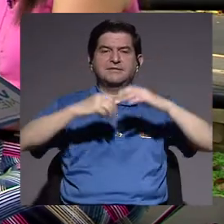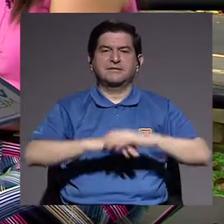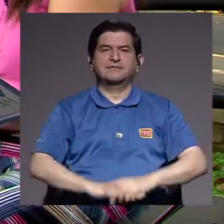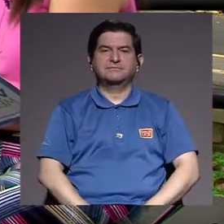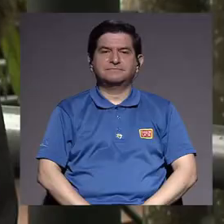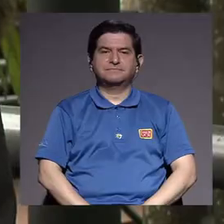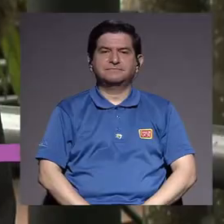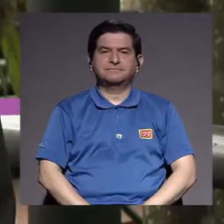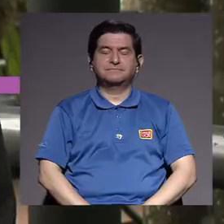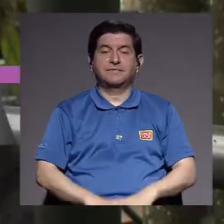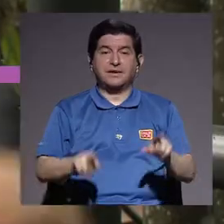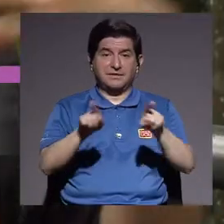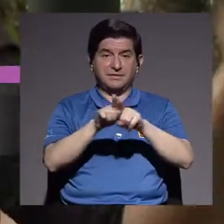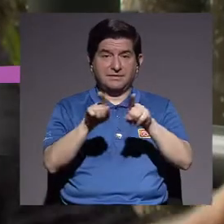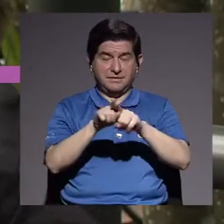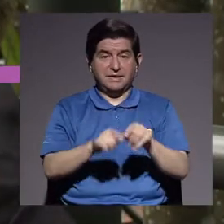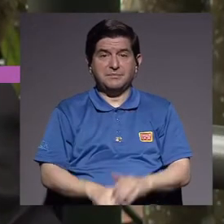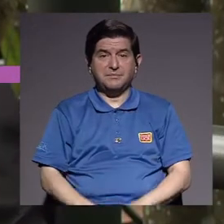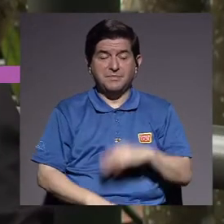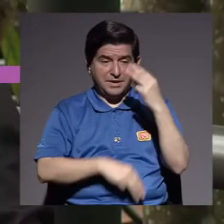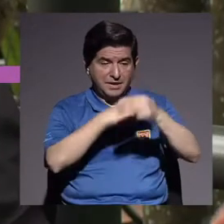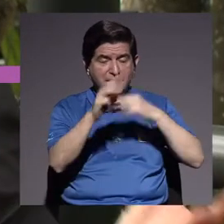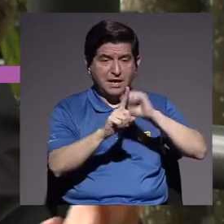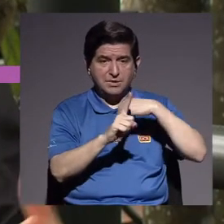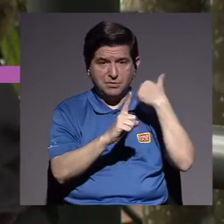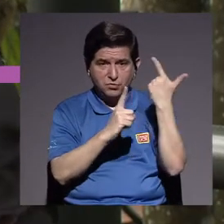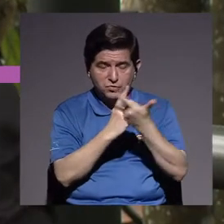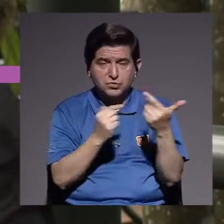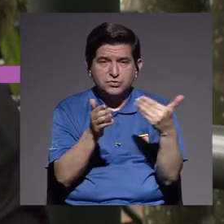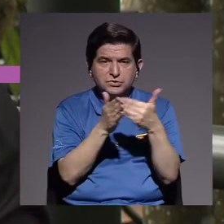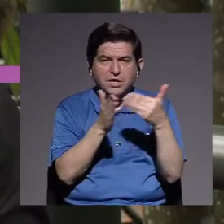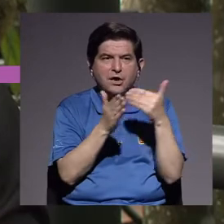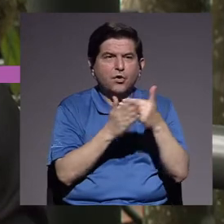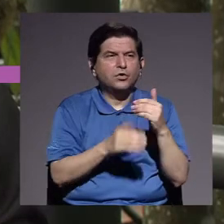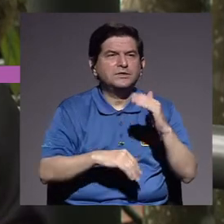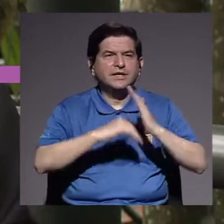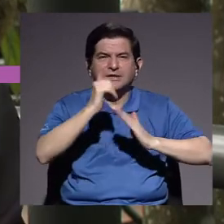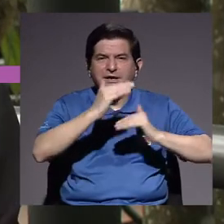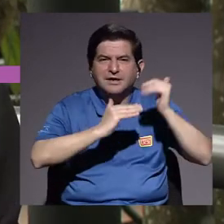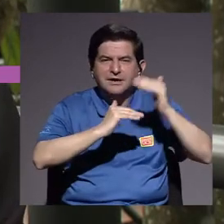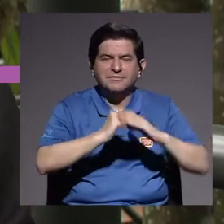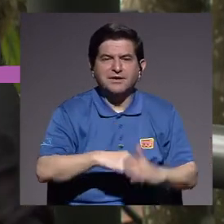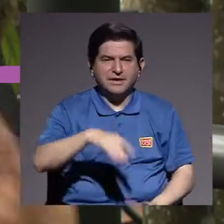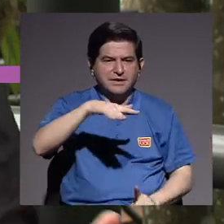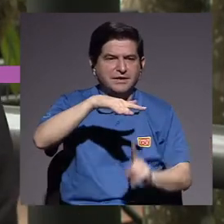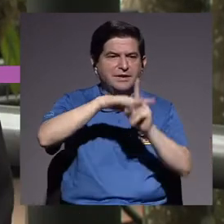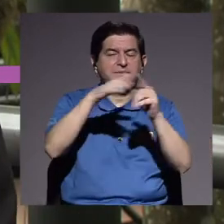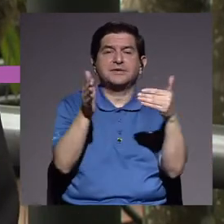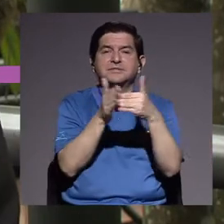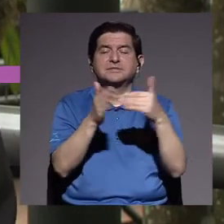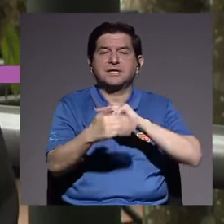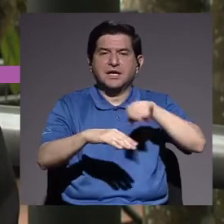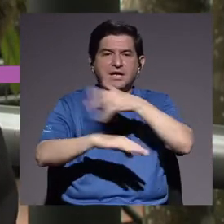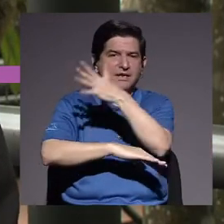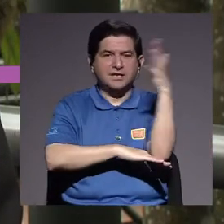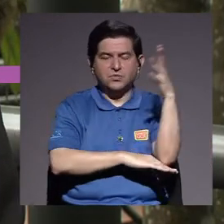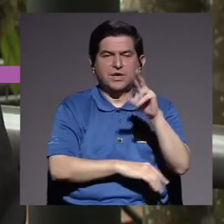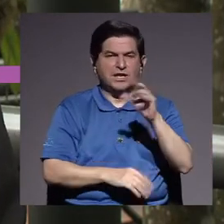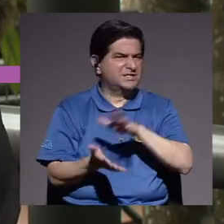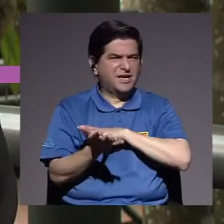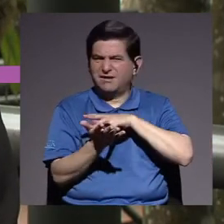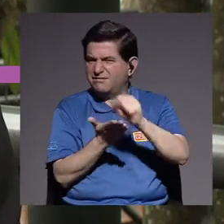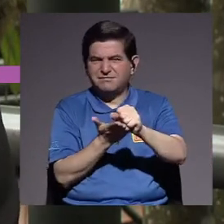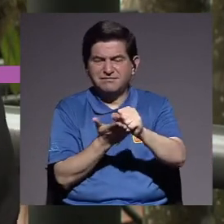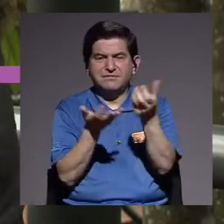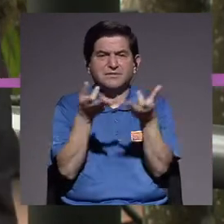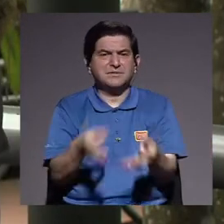¿no? Inclusive la recreación del mundo social, otra vez del resurgir de la naturaleza, no destruirla más,